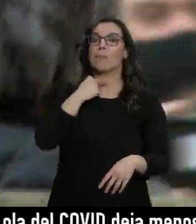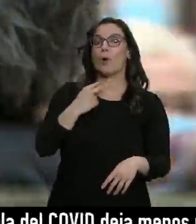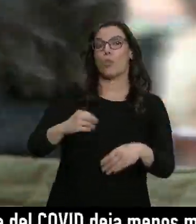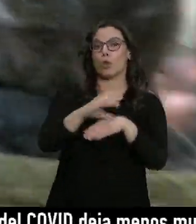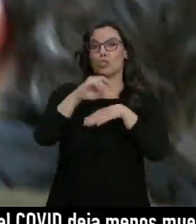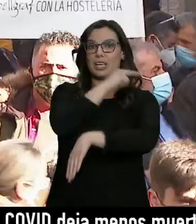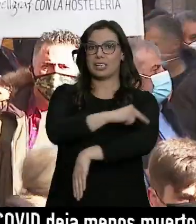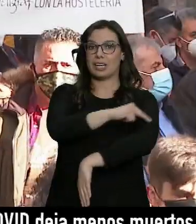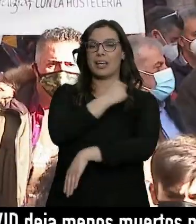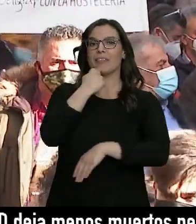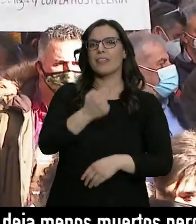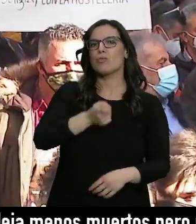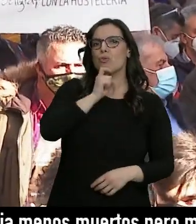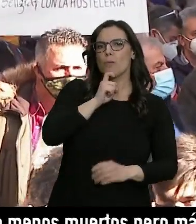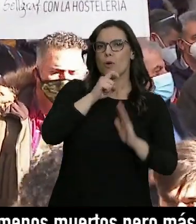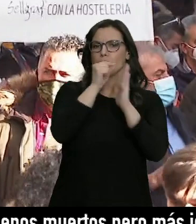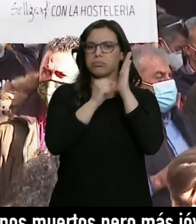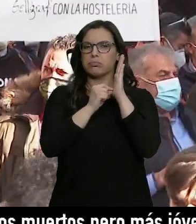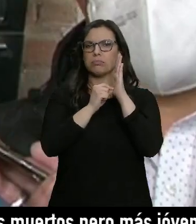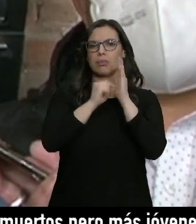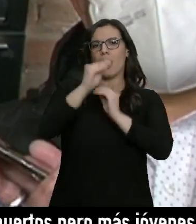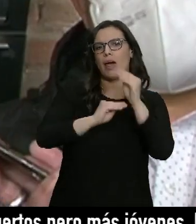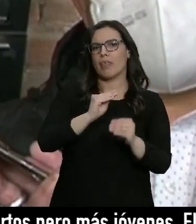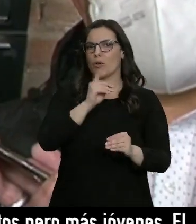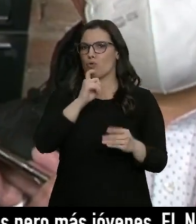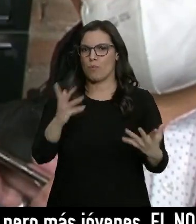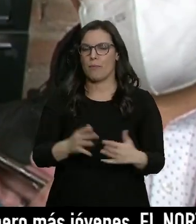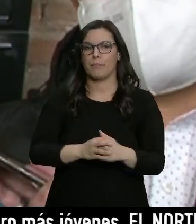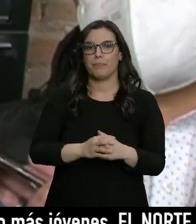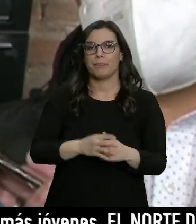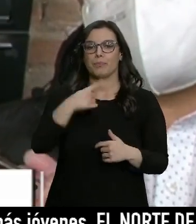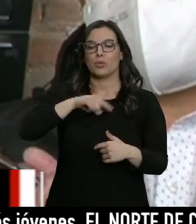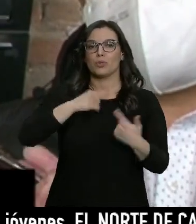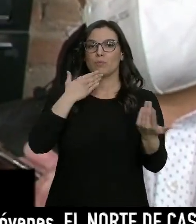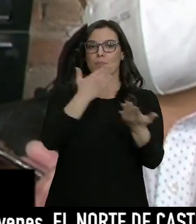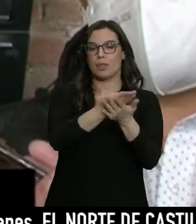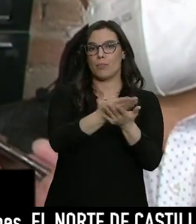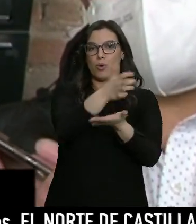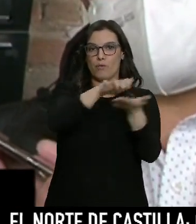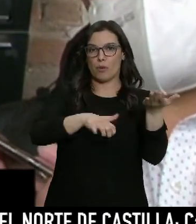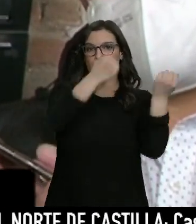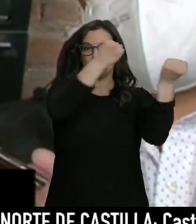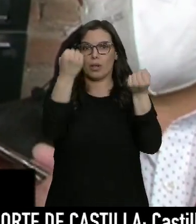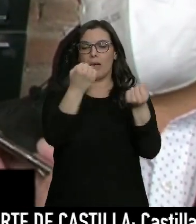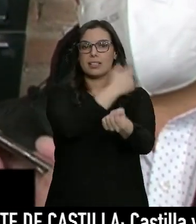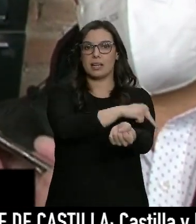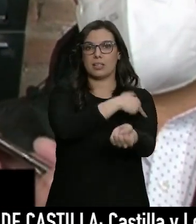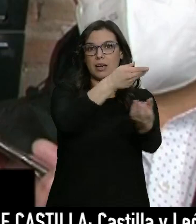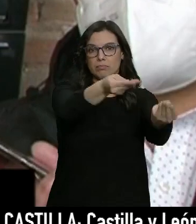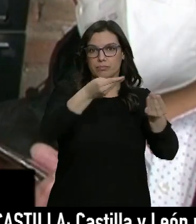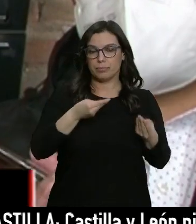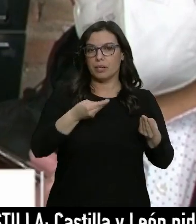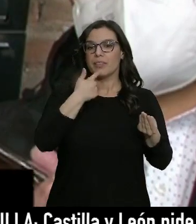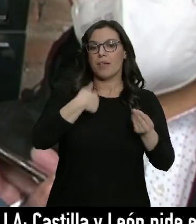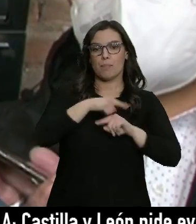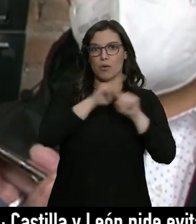quien determina cómo y cuándo pueden celebrarse. Solicitamos informe a la autoridad sanitaria. La autoridad sanitaria no nos ha indicado que